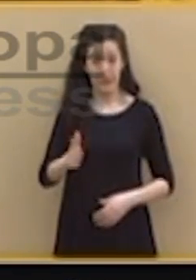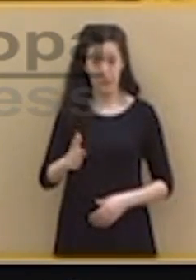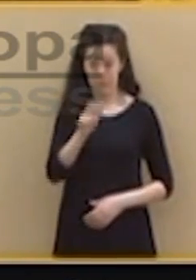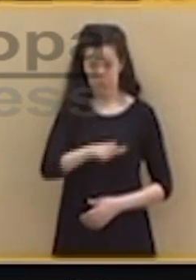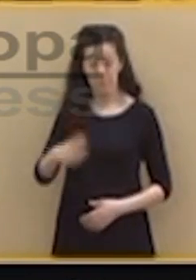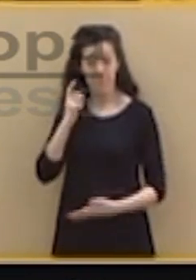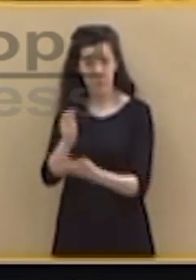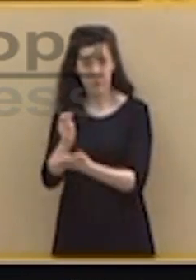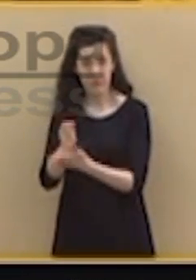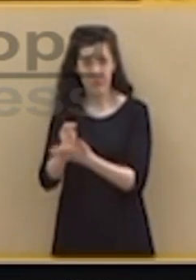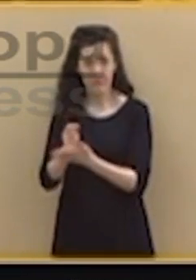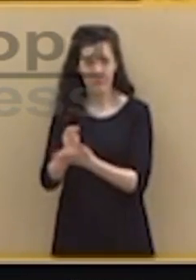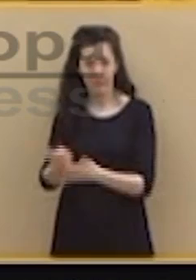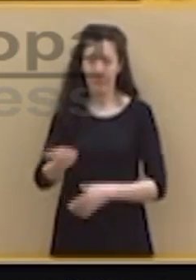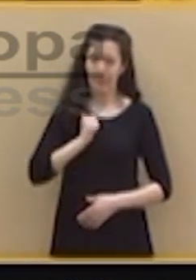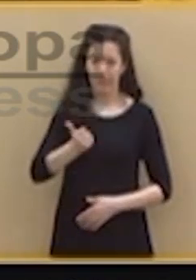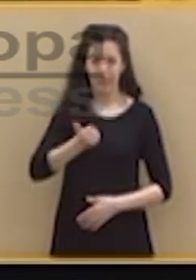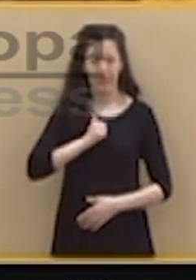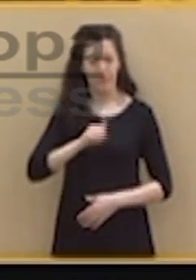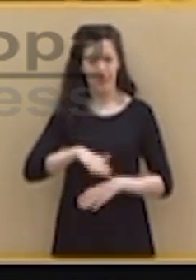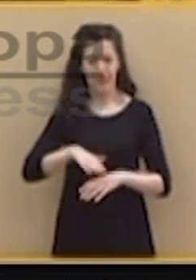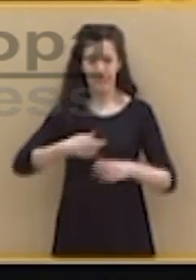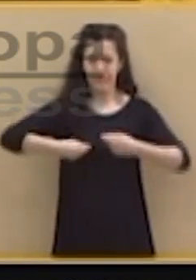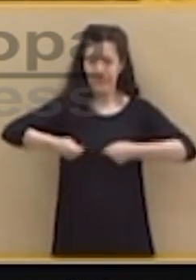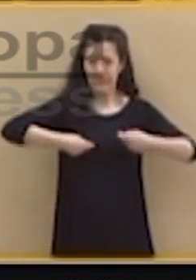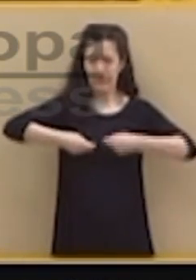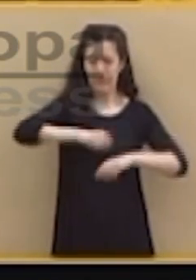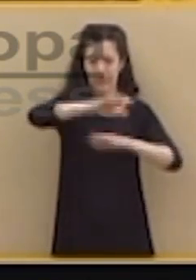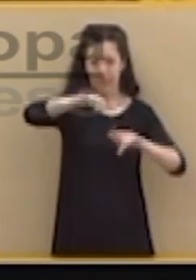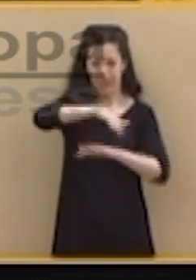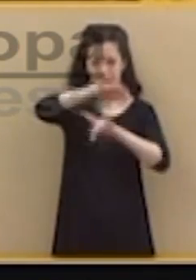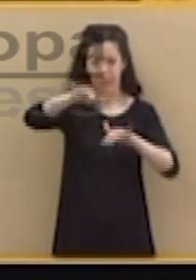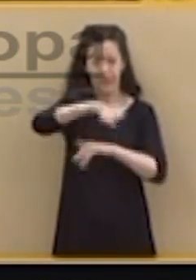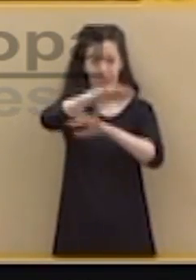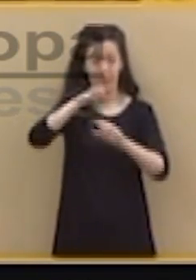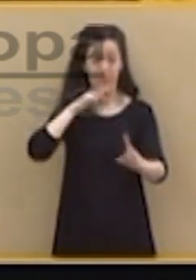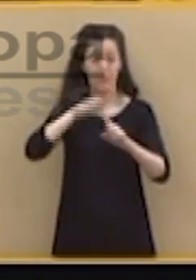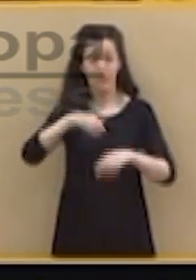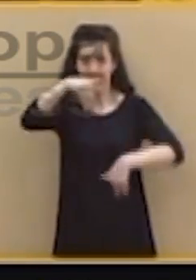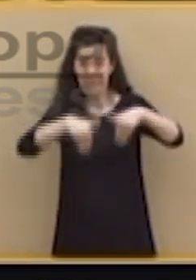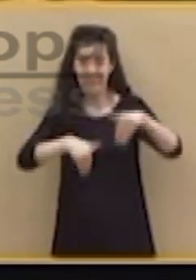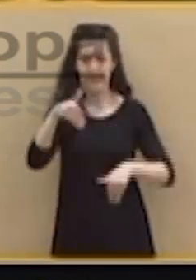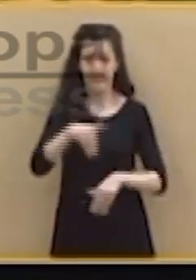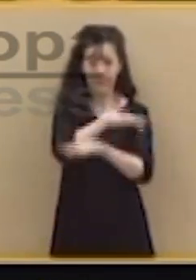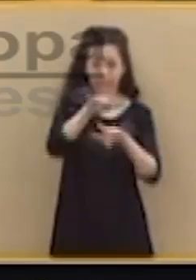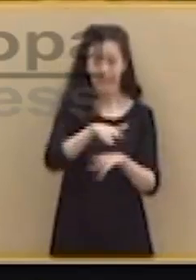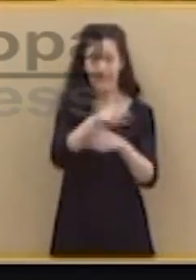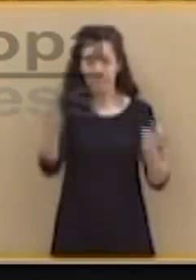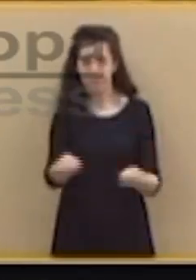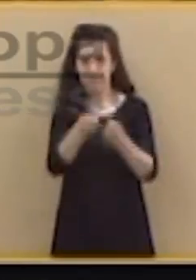como mercancía, como mercancía electoral, como mercancía nuevamente en la negociación política.